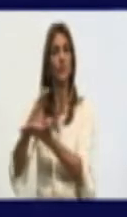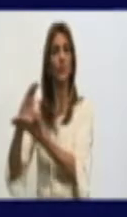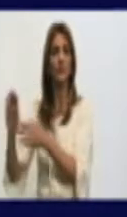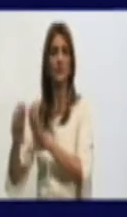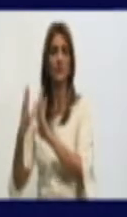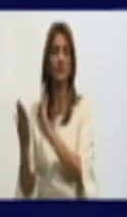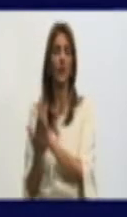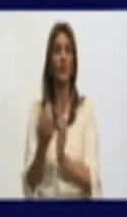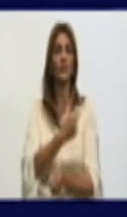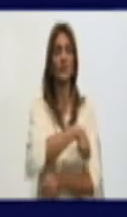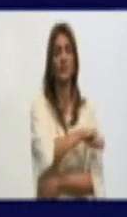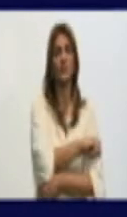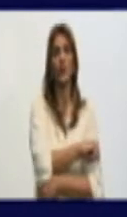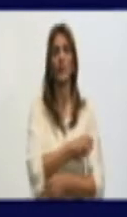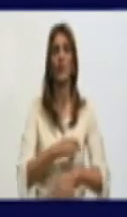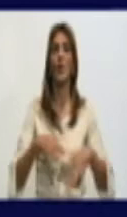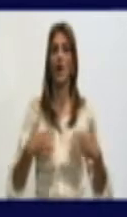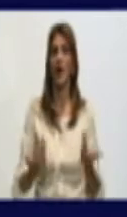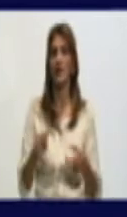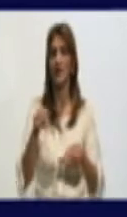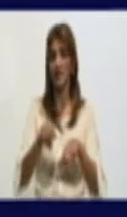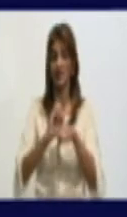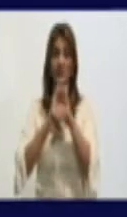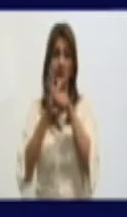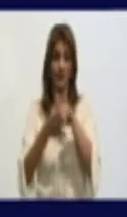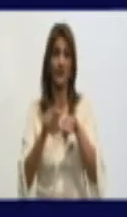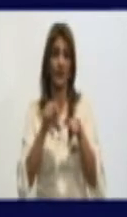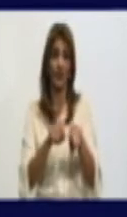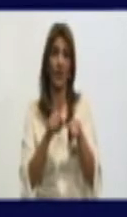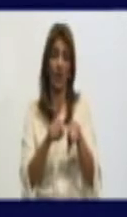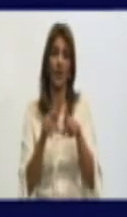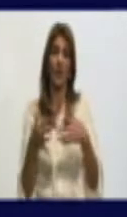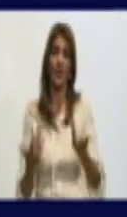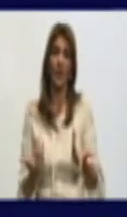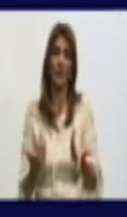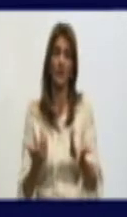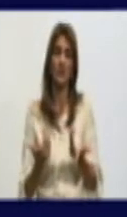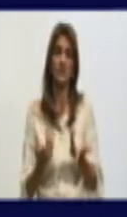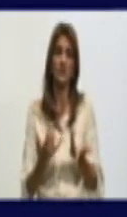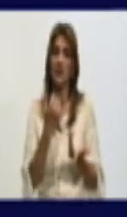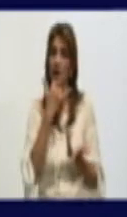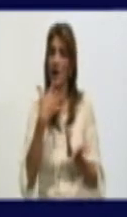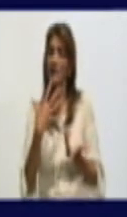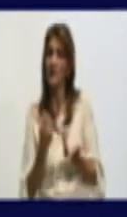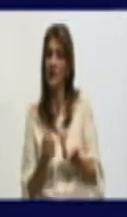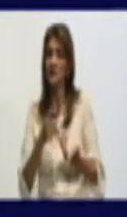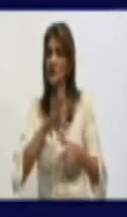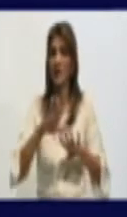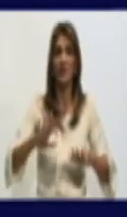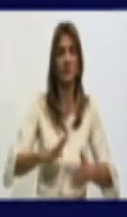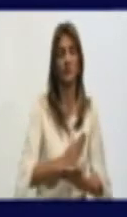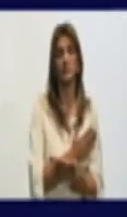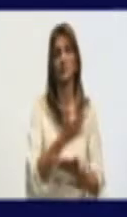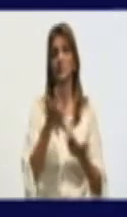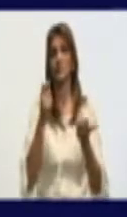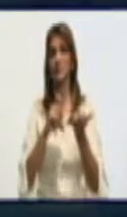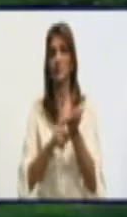derrotar este virus, esta enfermedad que tanto daño ya ha causado a nuestro país y al mundo.